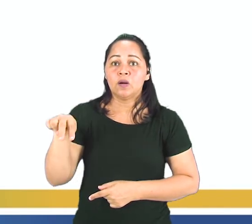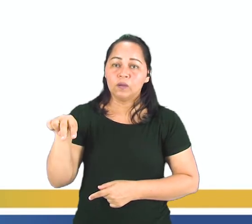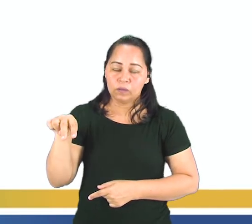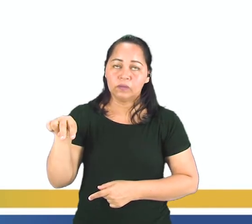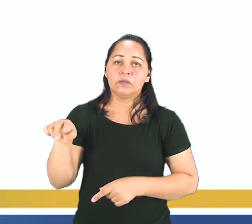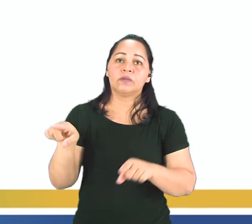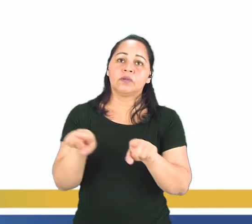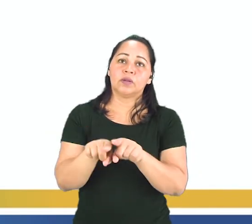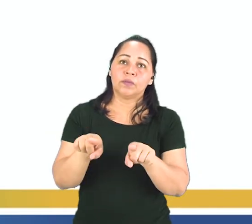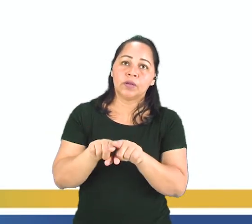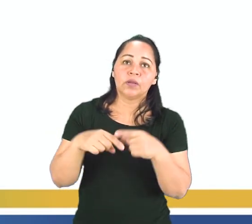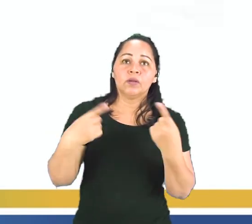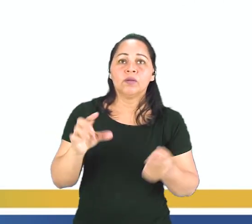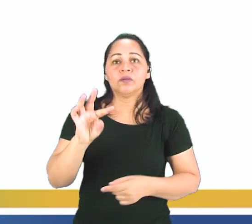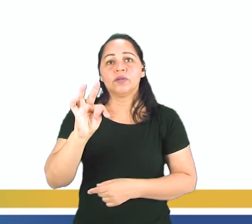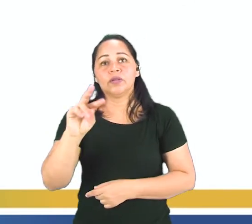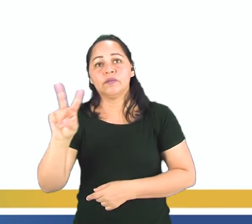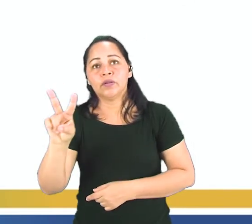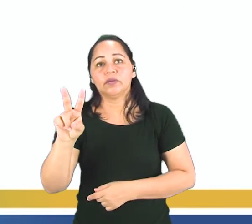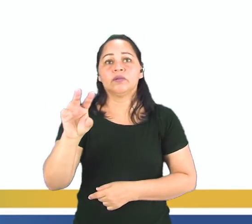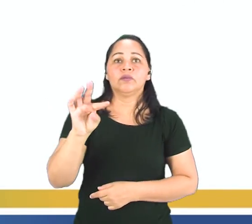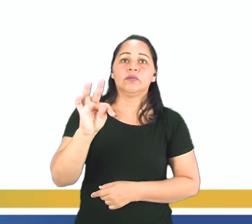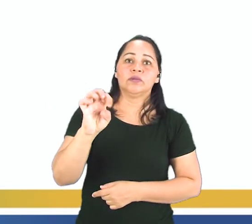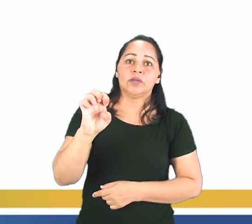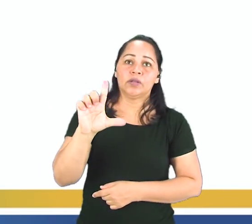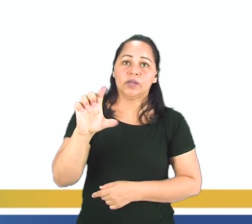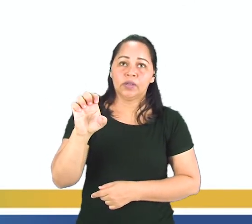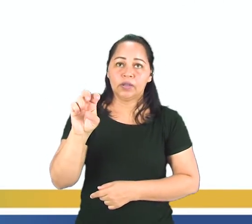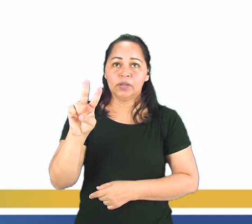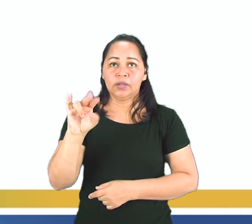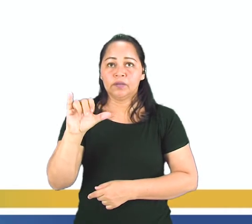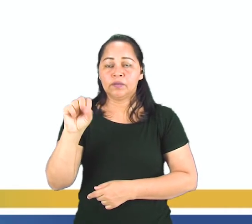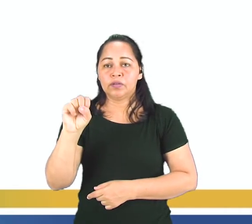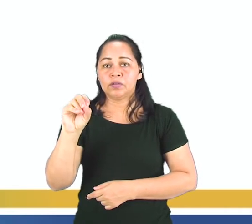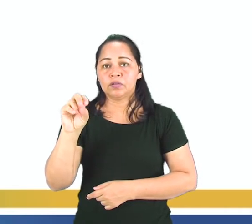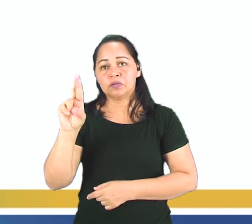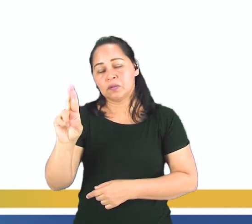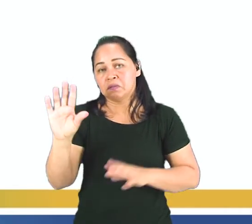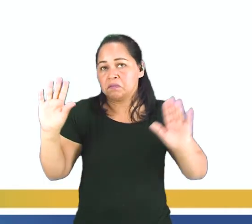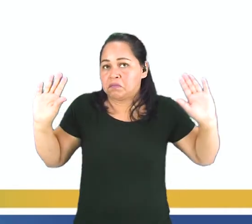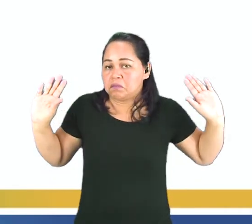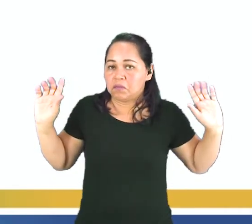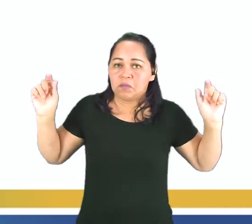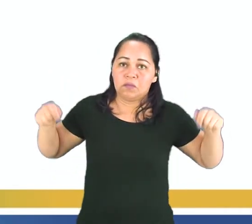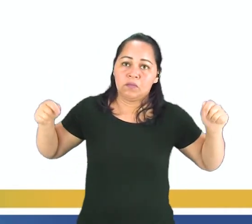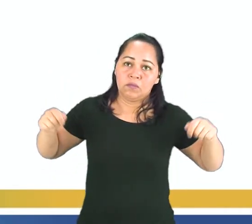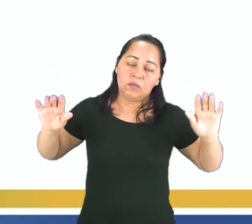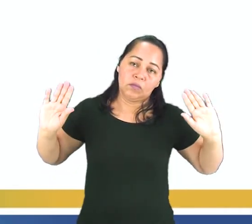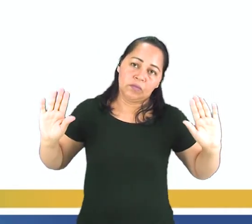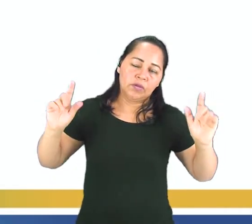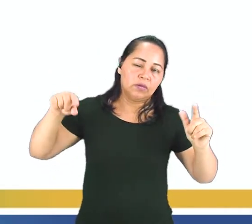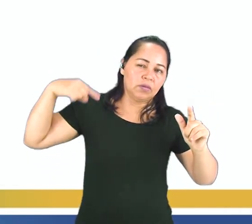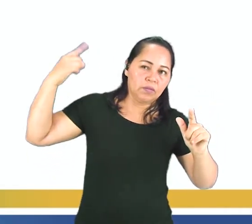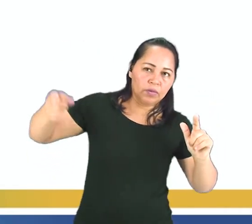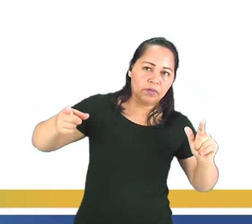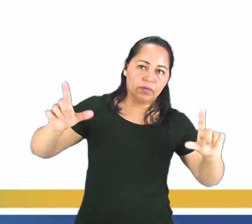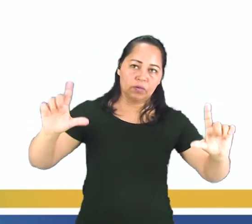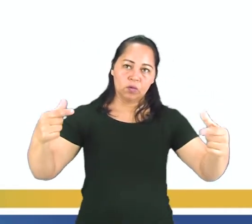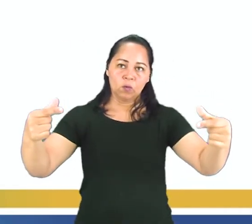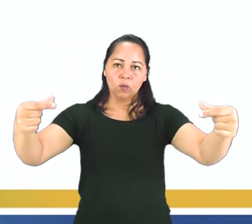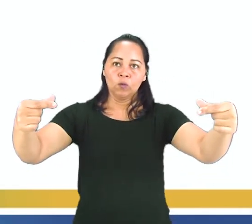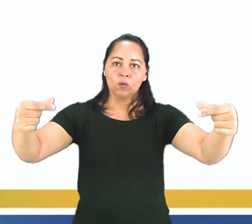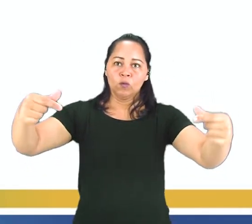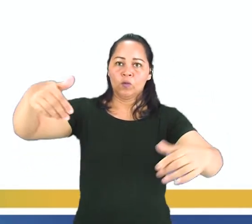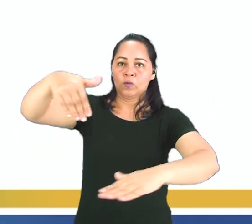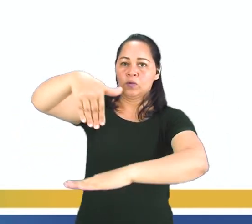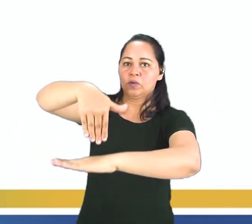televisión, TV, televisor. También tenemos las Smart TVs, ahora, ¿no? Que son las que se conectan